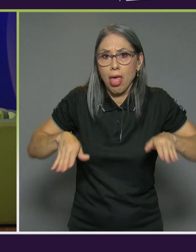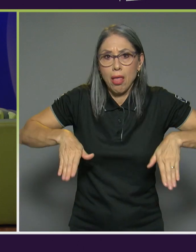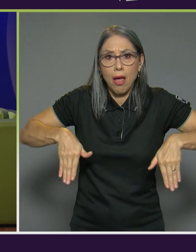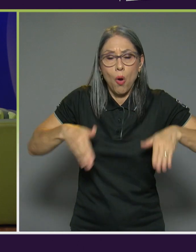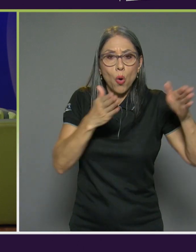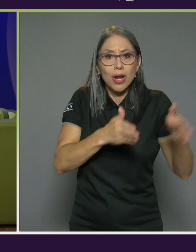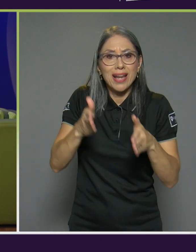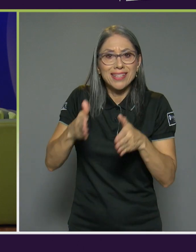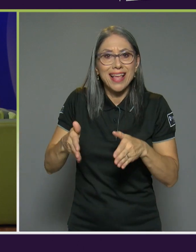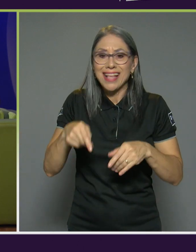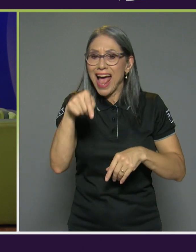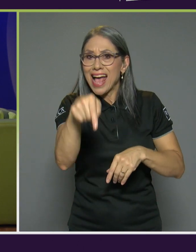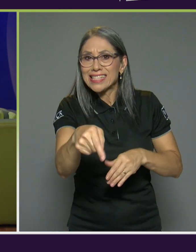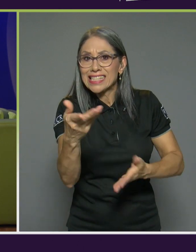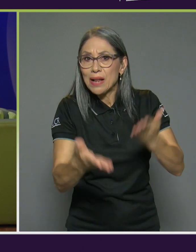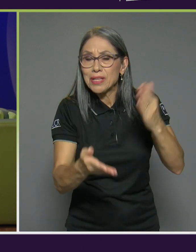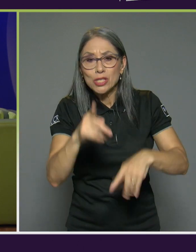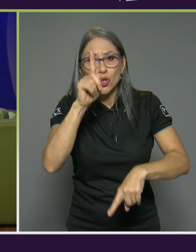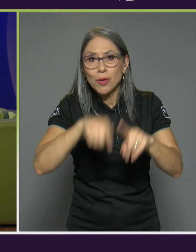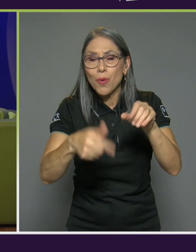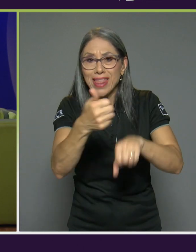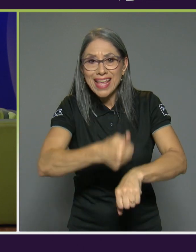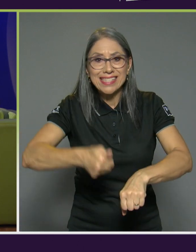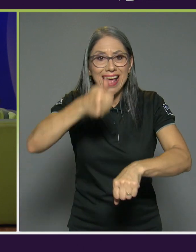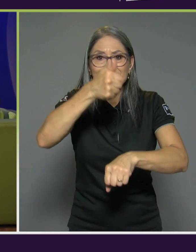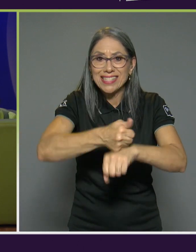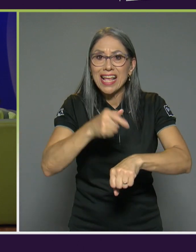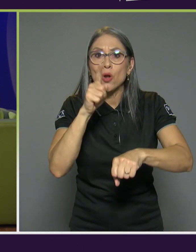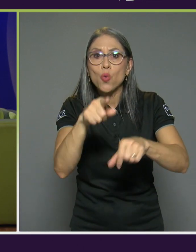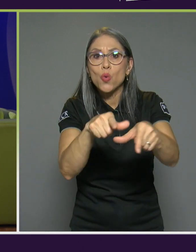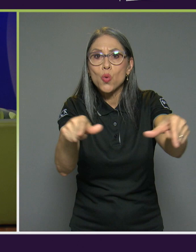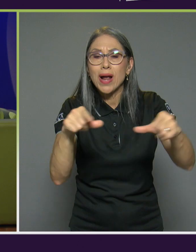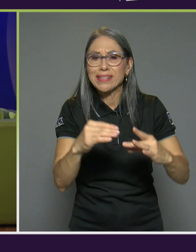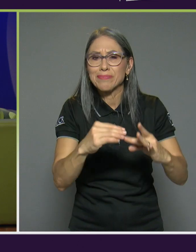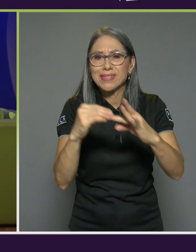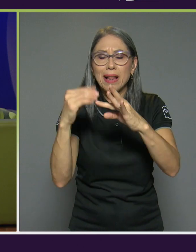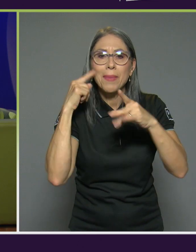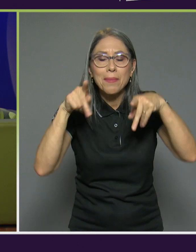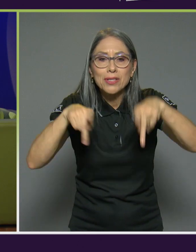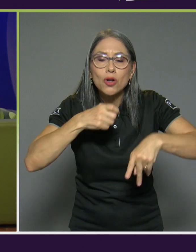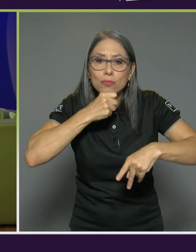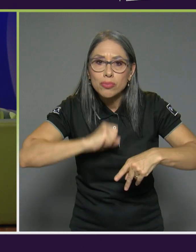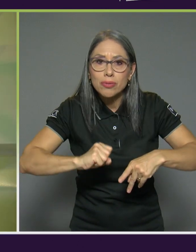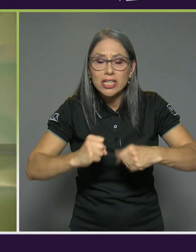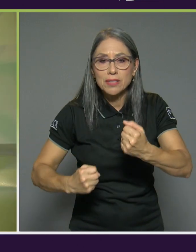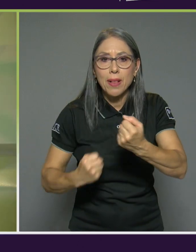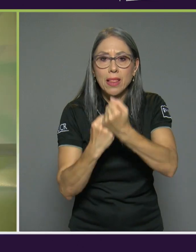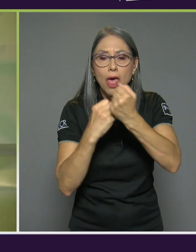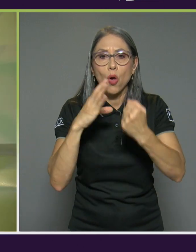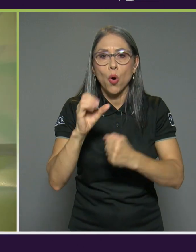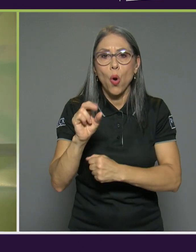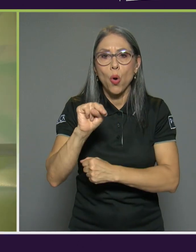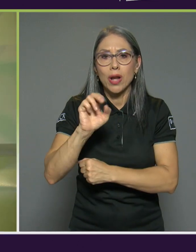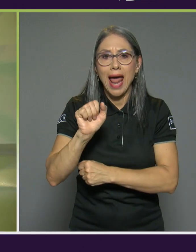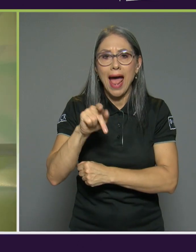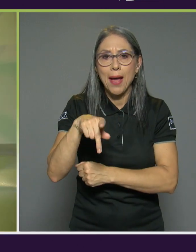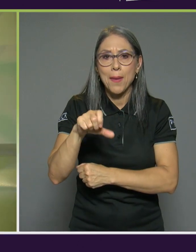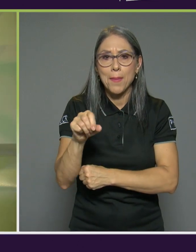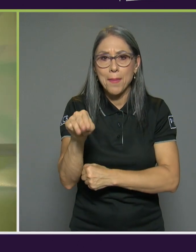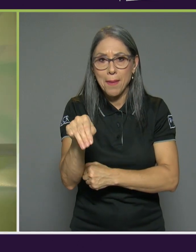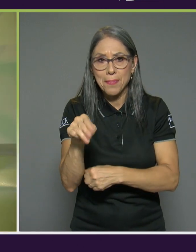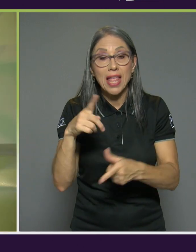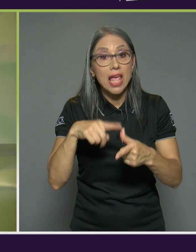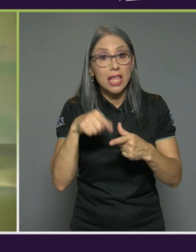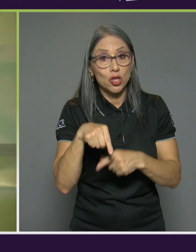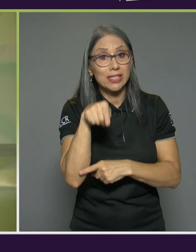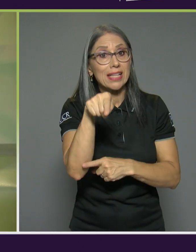establecer allí un centro de uno o un hogar de larga estancia respaldado por la red de cuido con la pam entonces ahí podemos ver en un caso